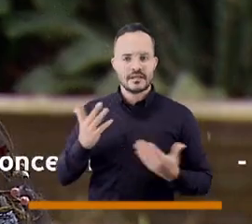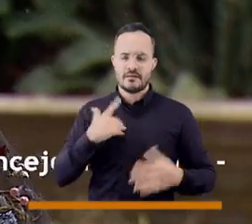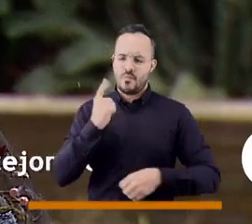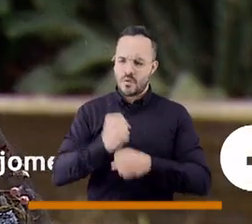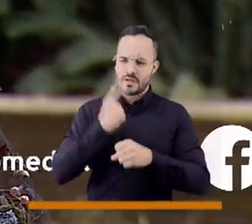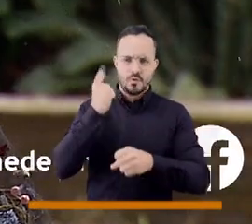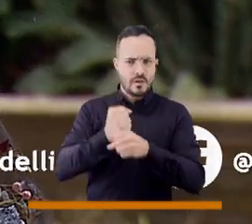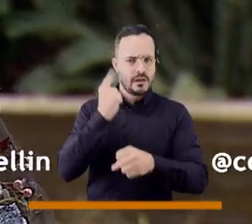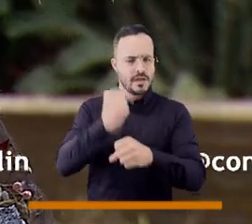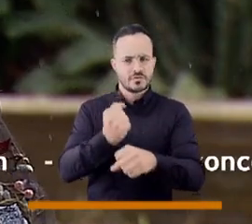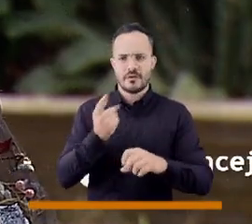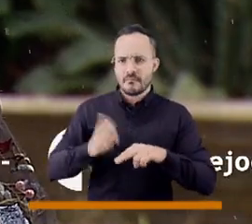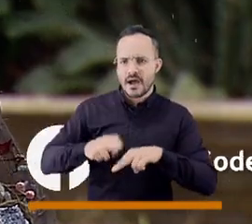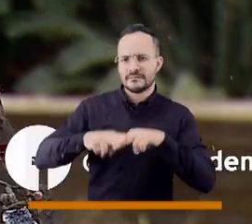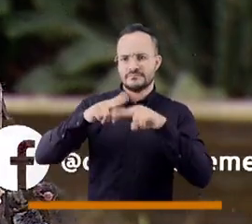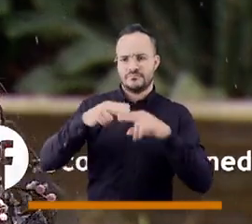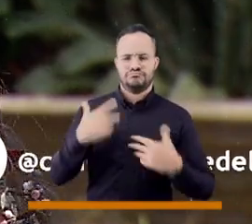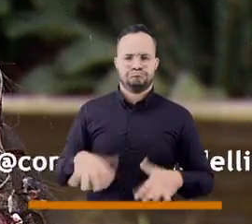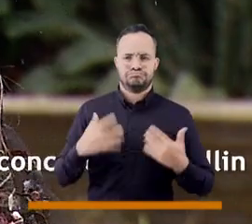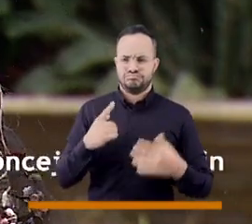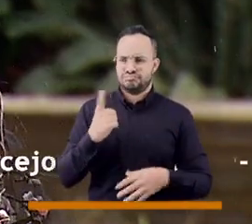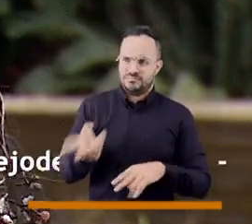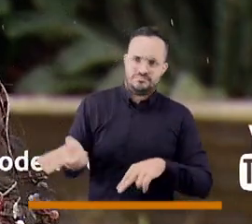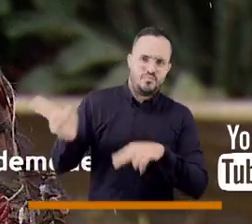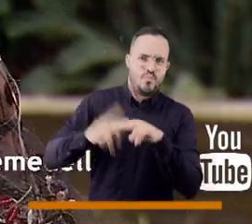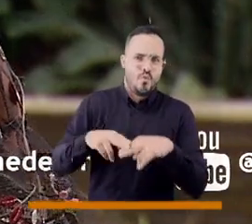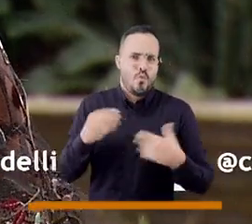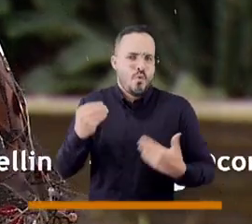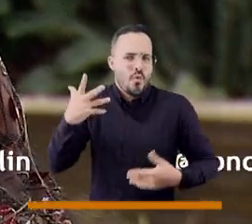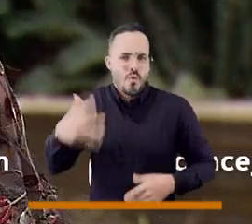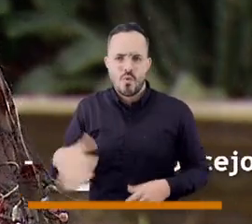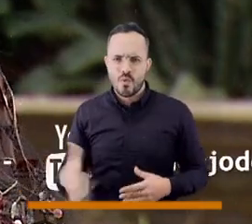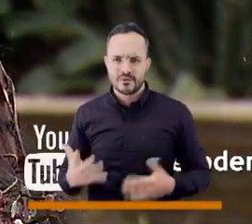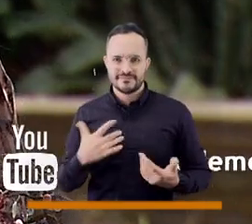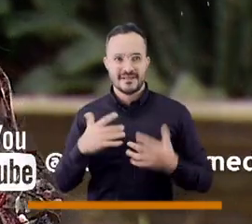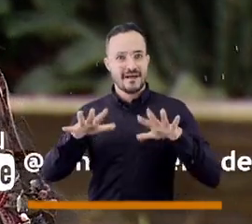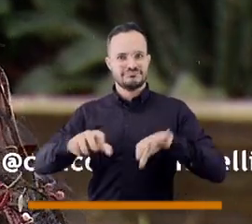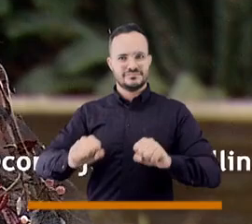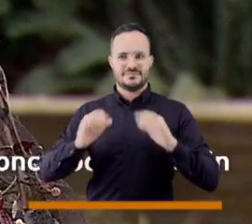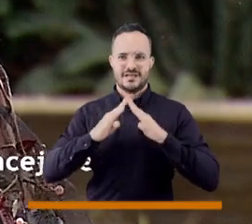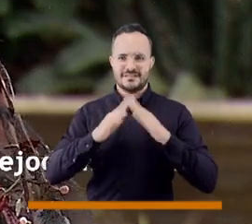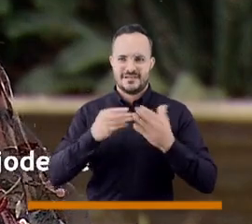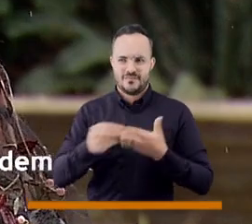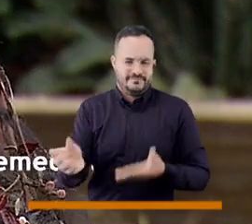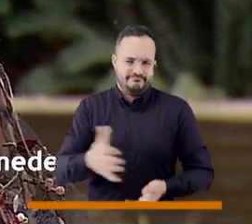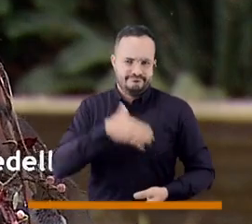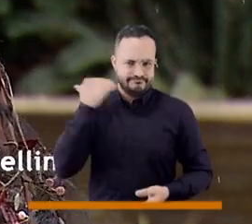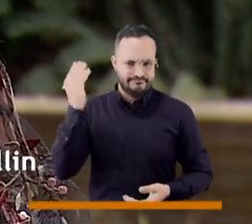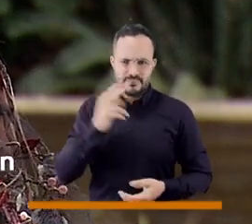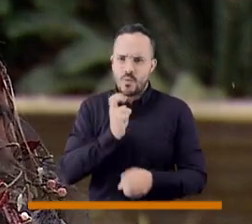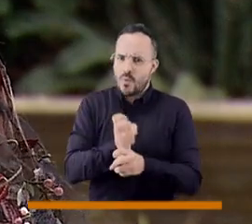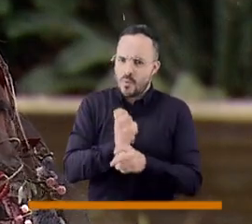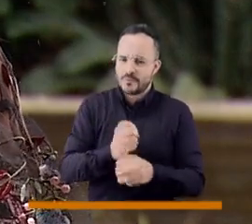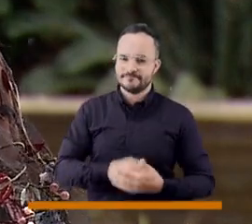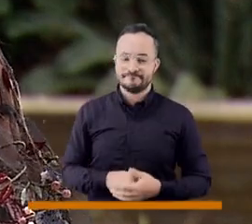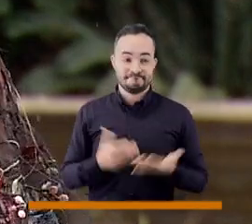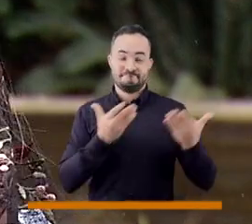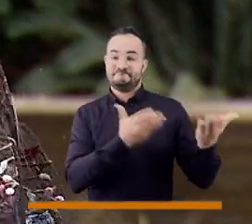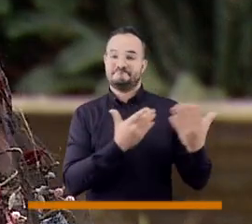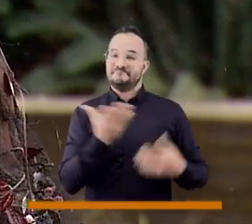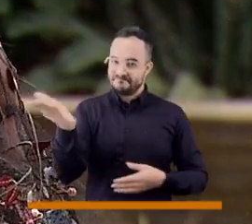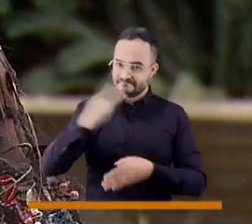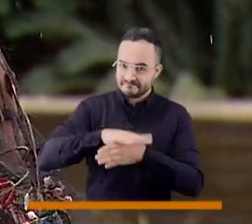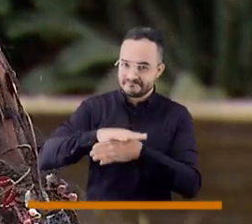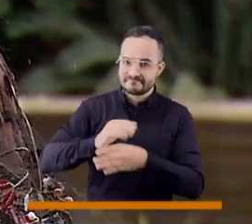muy alto cada año. Eso hace imposible adquirir vivienda. Seguimos en comunicación constante con ustedes y